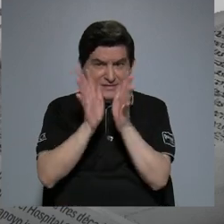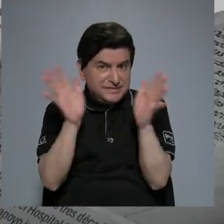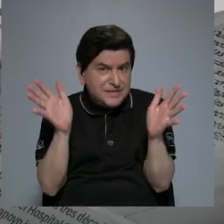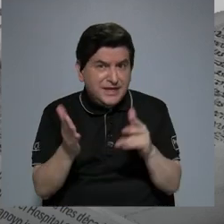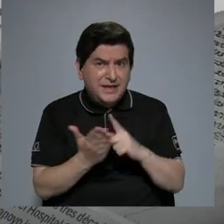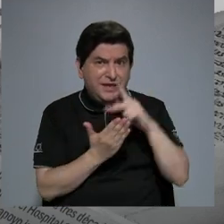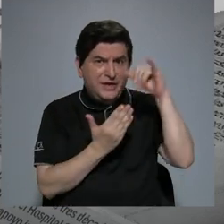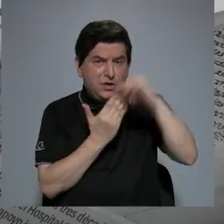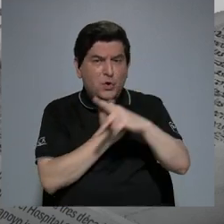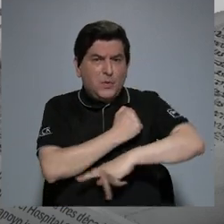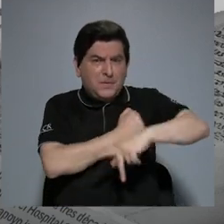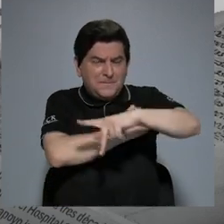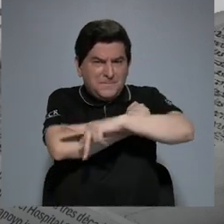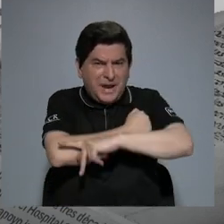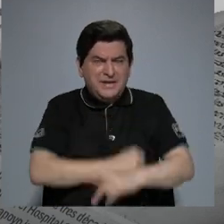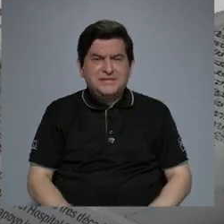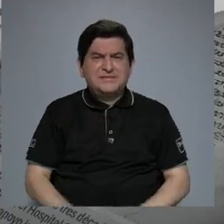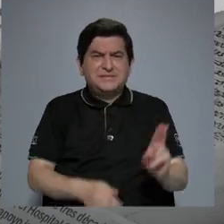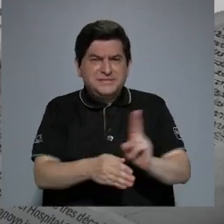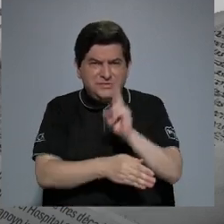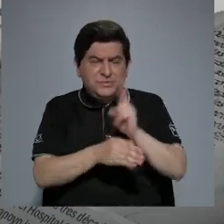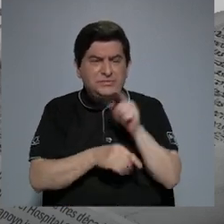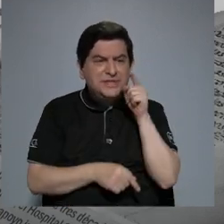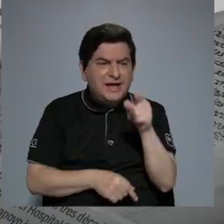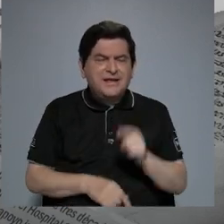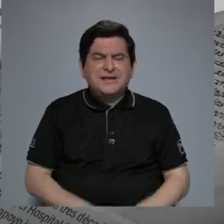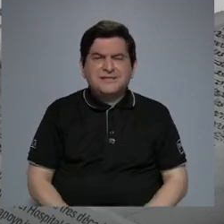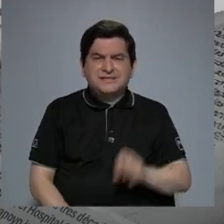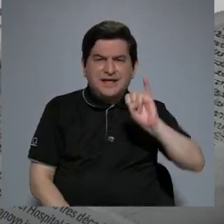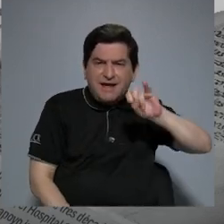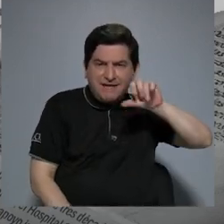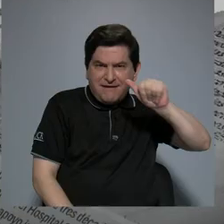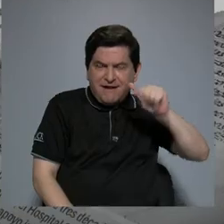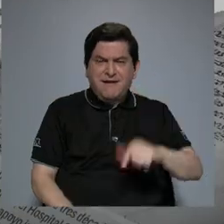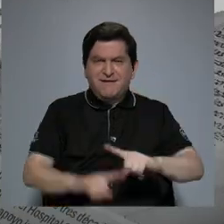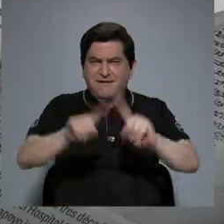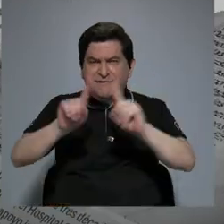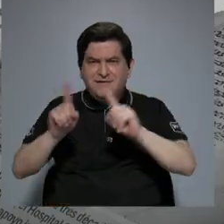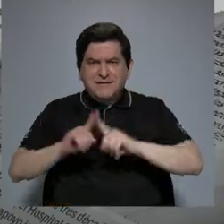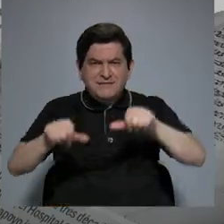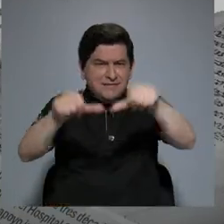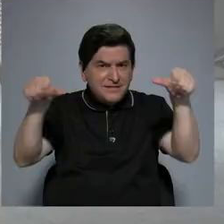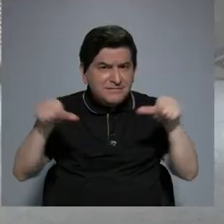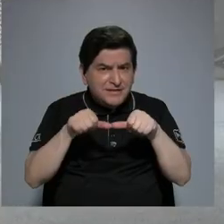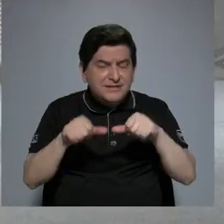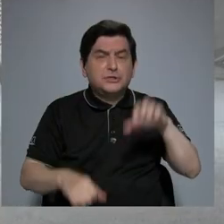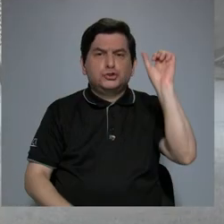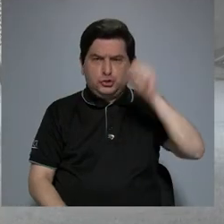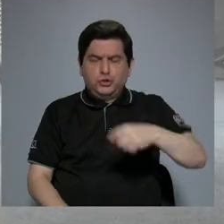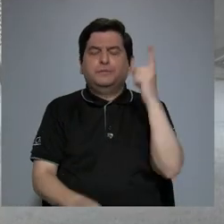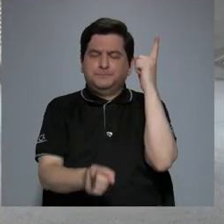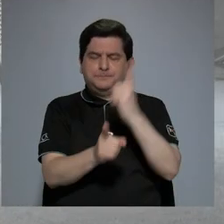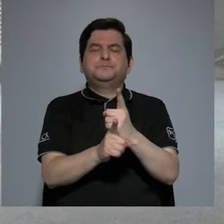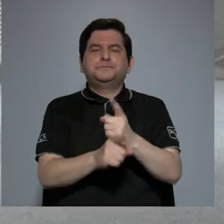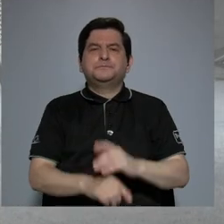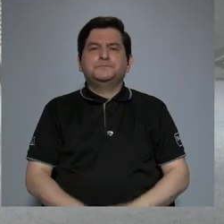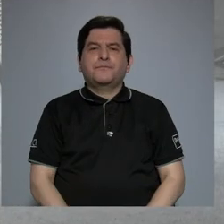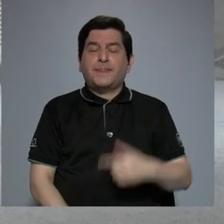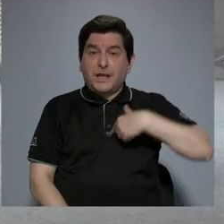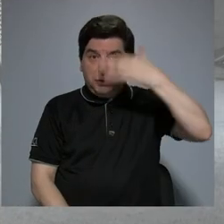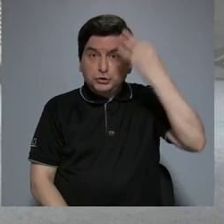como proyecto país, de poder utilizar esa inteligencia artificial en las diferentes aulas? Correcto. Yo creo que este